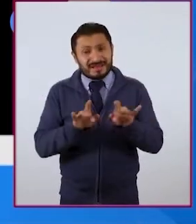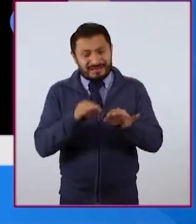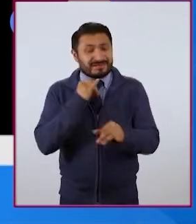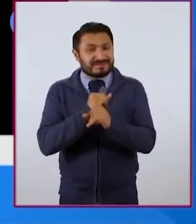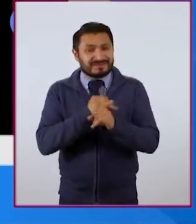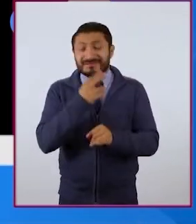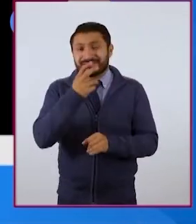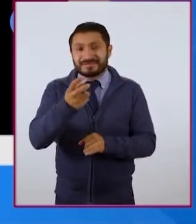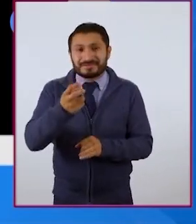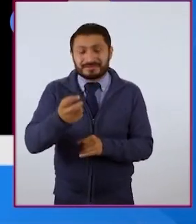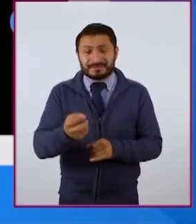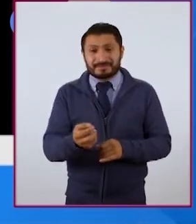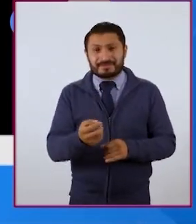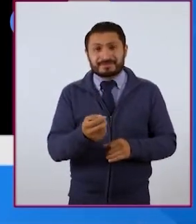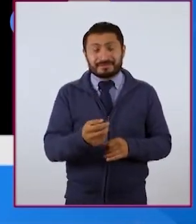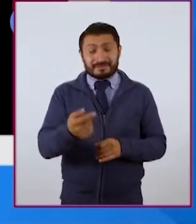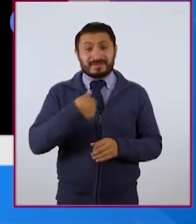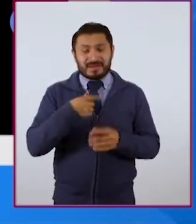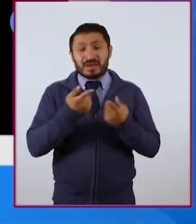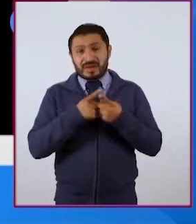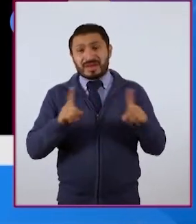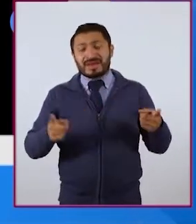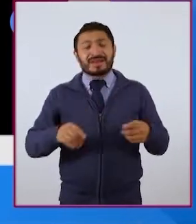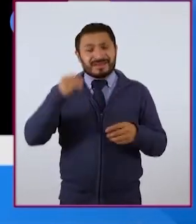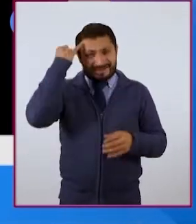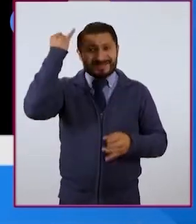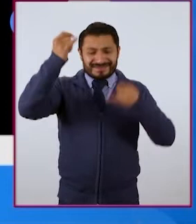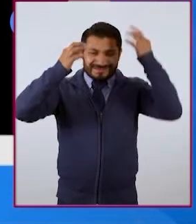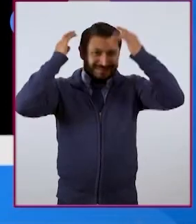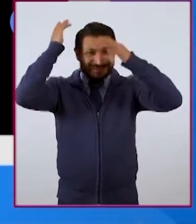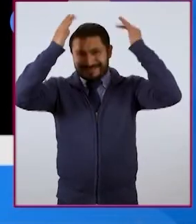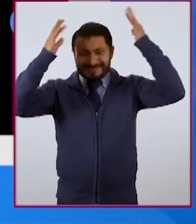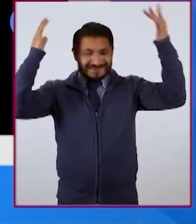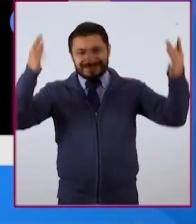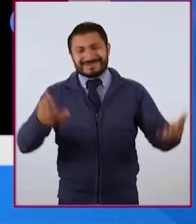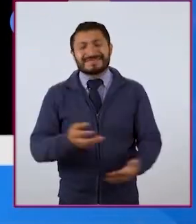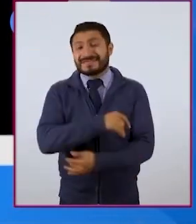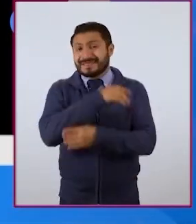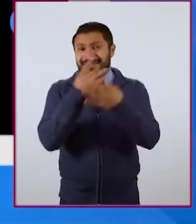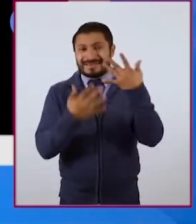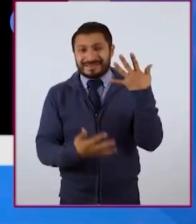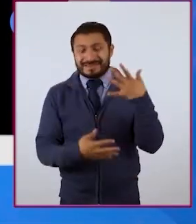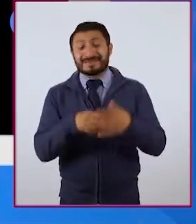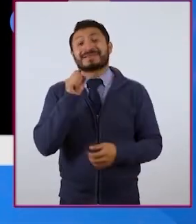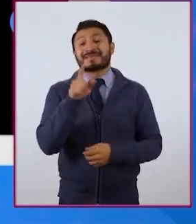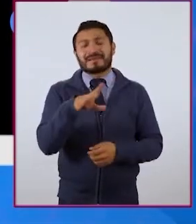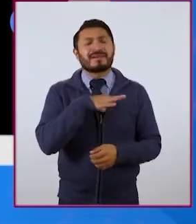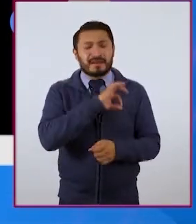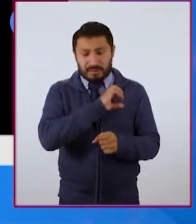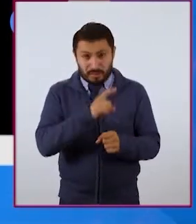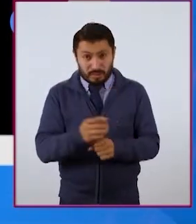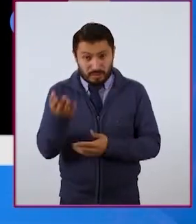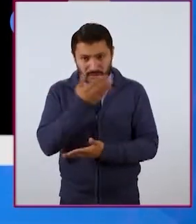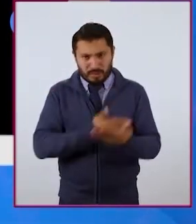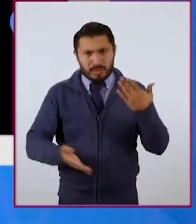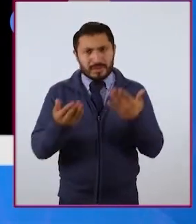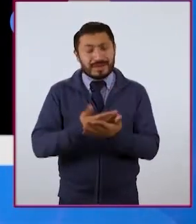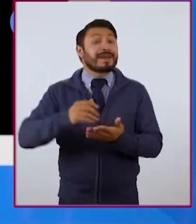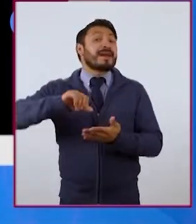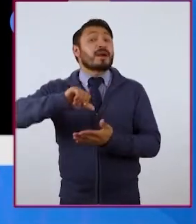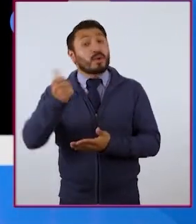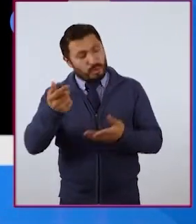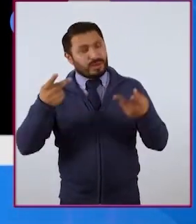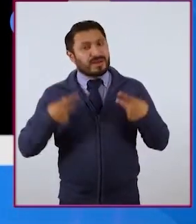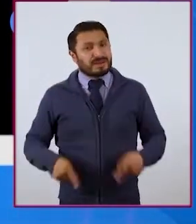de internet. Y no solamente yo desarrollo esta creatividad y estas ideas, sino también tengo la posibilidad de compartirlas con otras